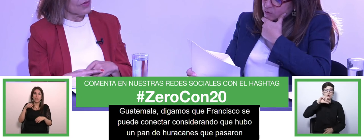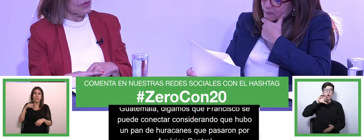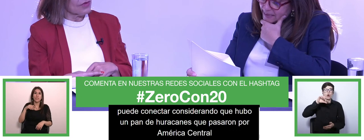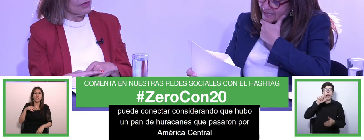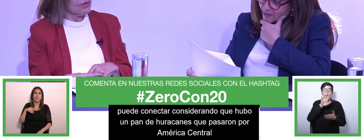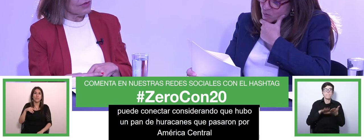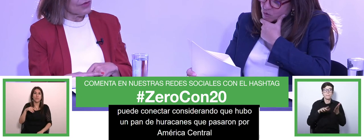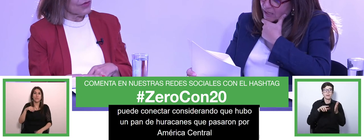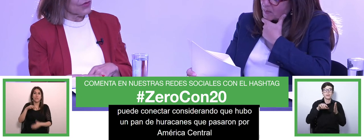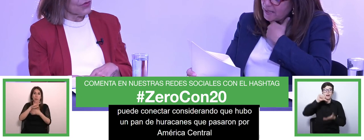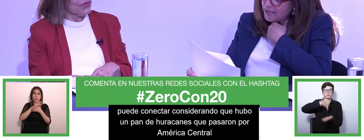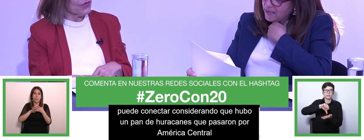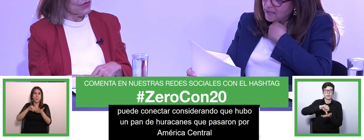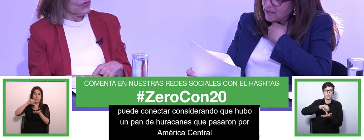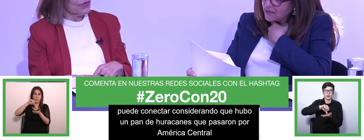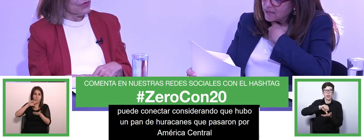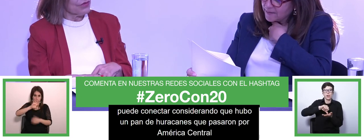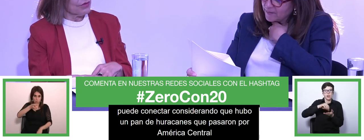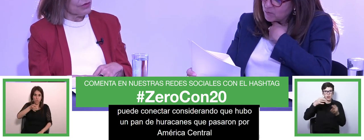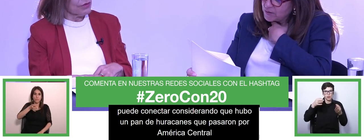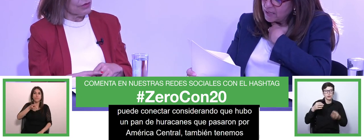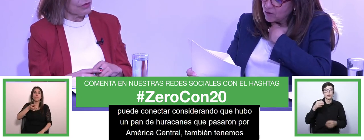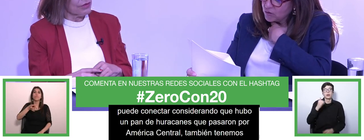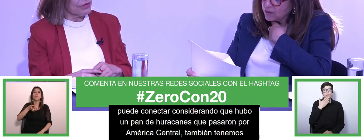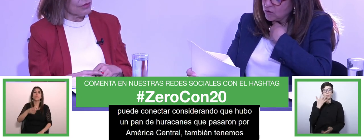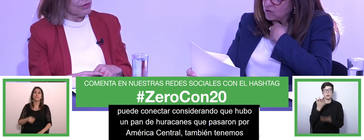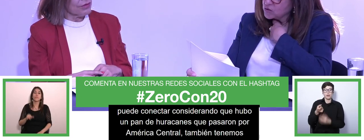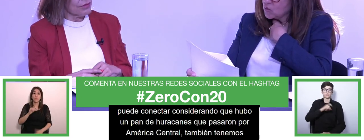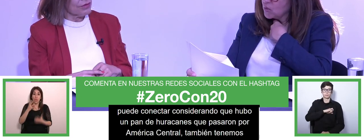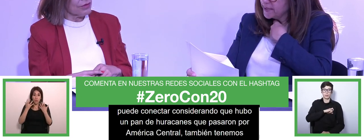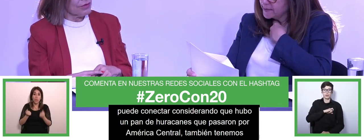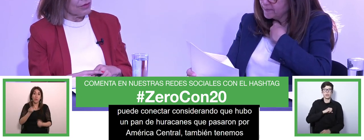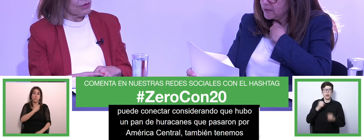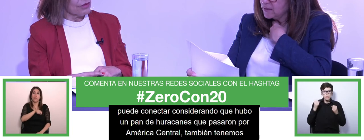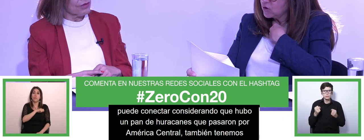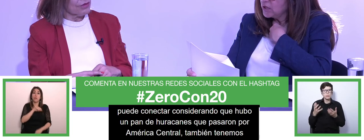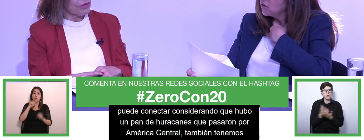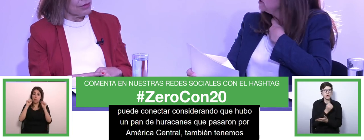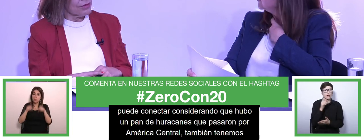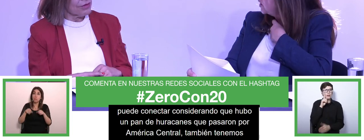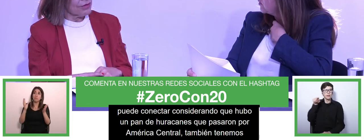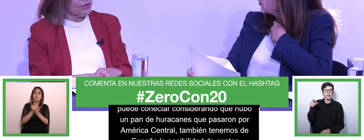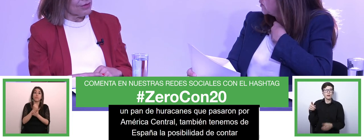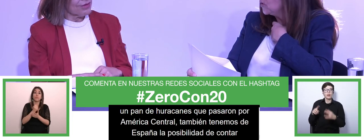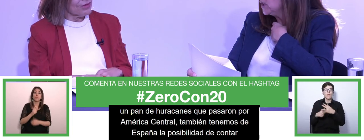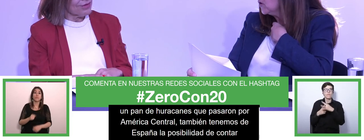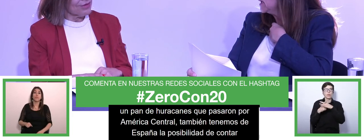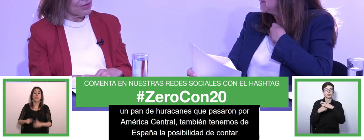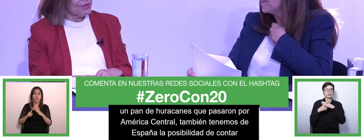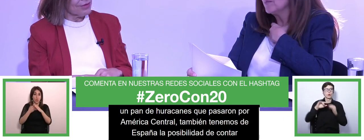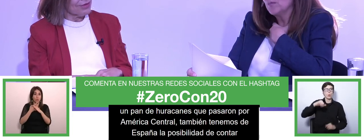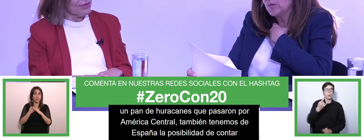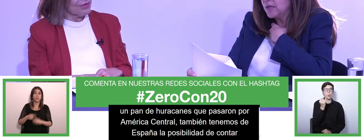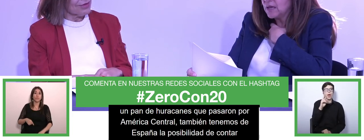también tenemos de España la la posibilidad de contar con Adoración Juárez ya del colegio de Tres Olivos es un colegio